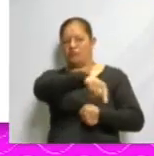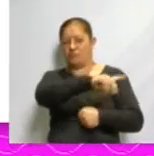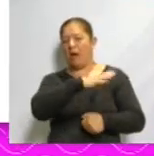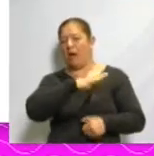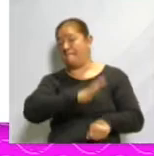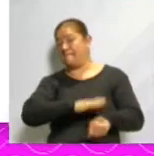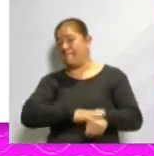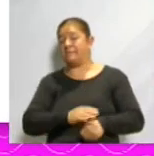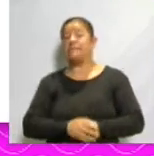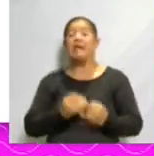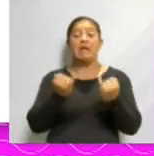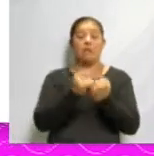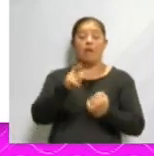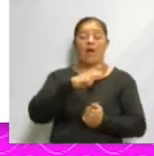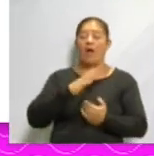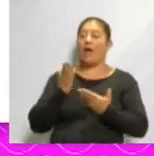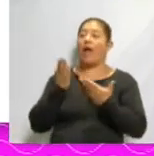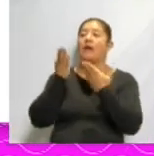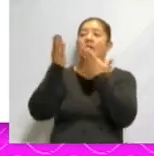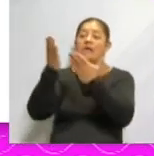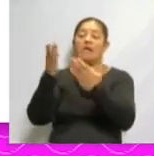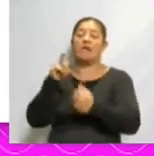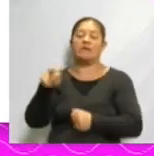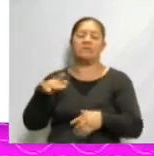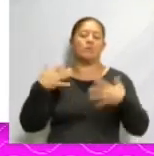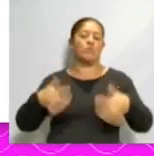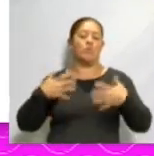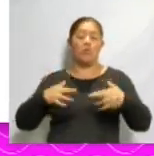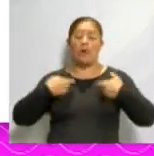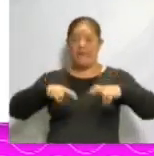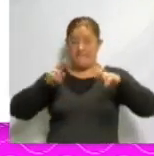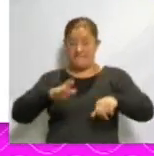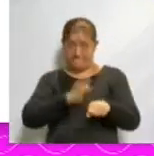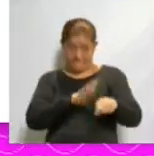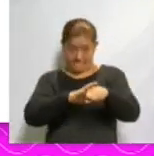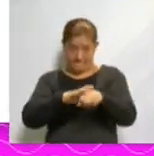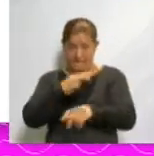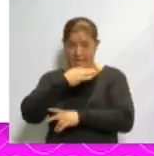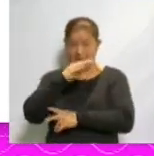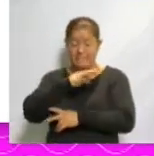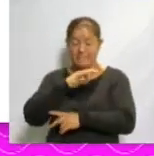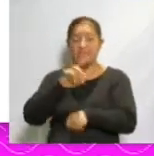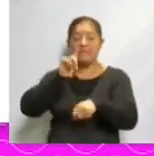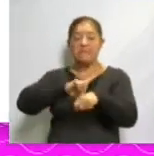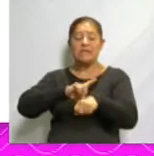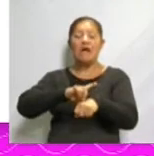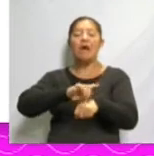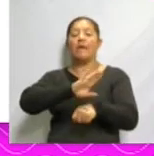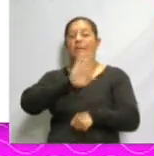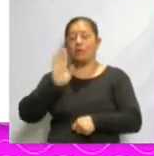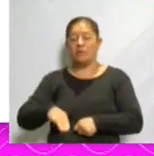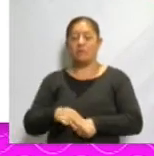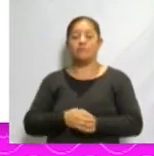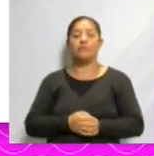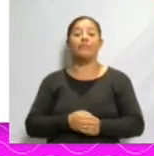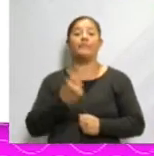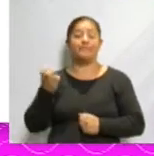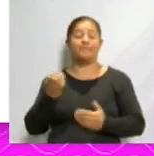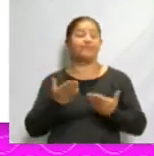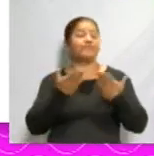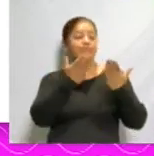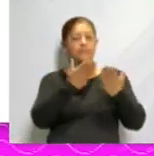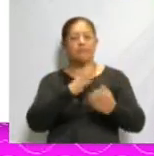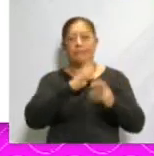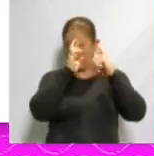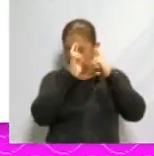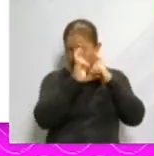alto que los altares son uno de los elementos más representativos en la fiesta del Día de Muertos, pues con ellos se honra la